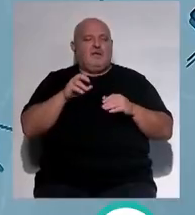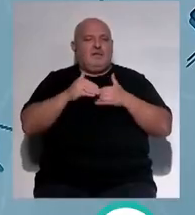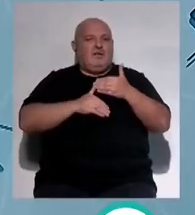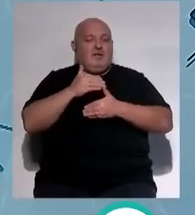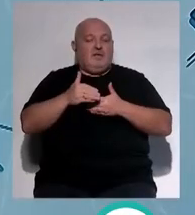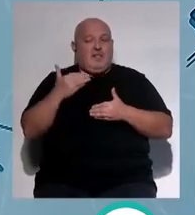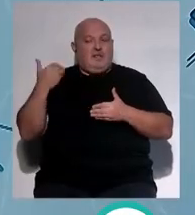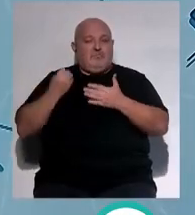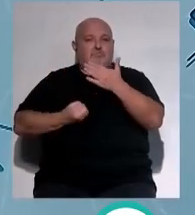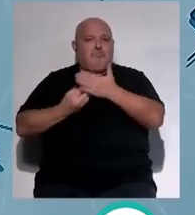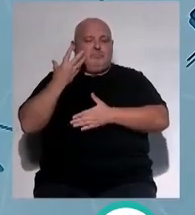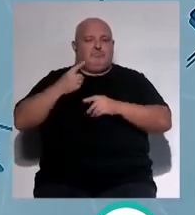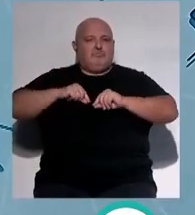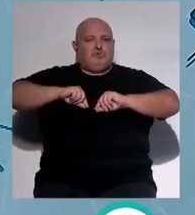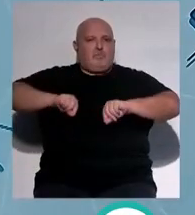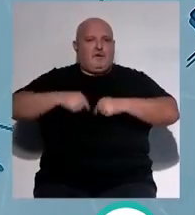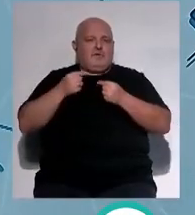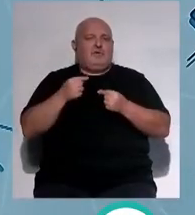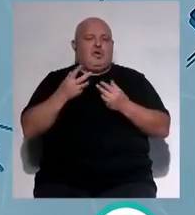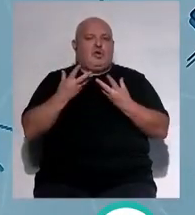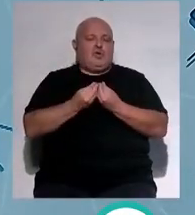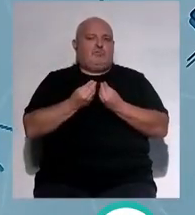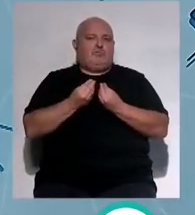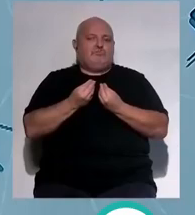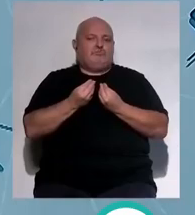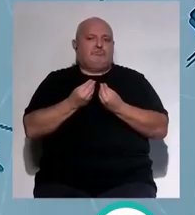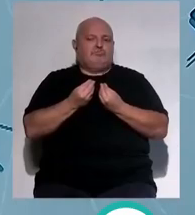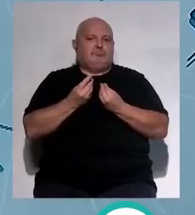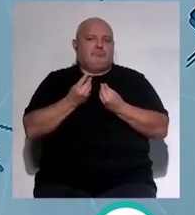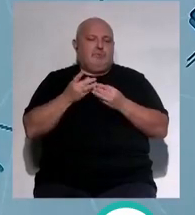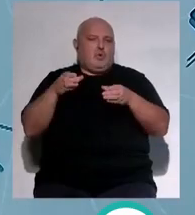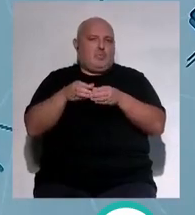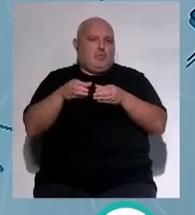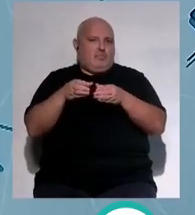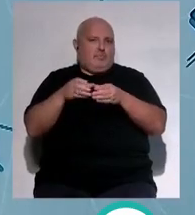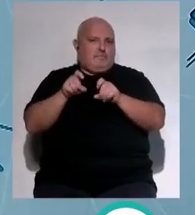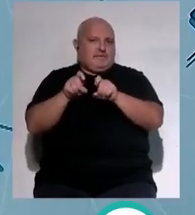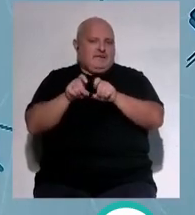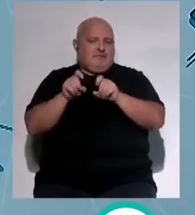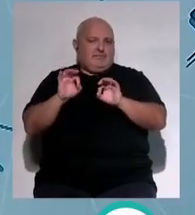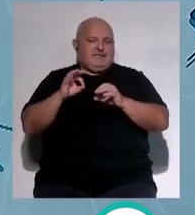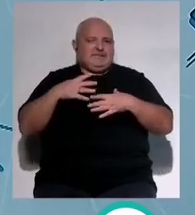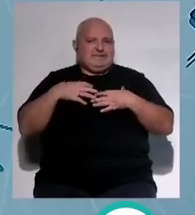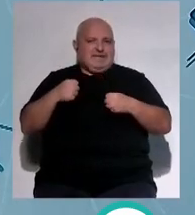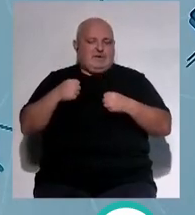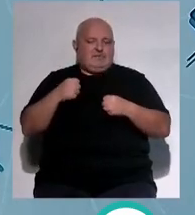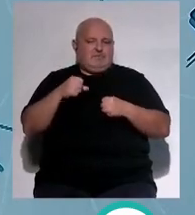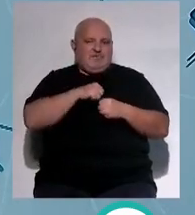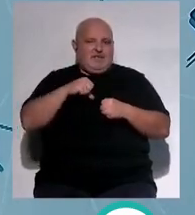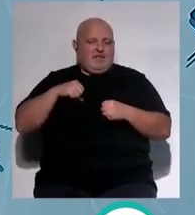porque recientemente habéis firmado convenio con un grupo sanitario con